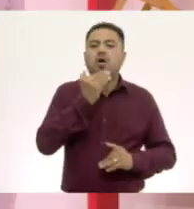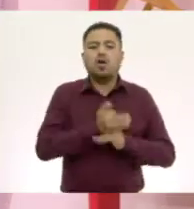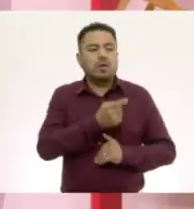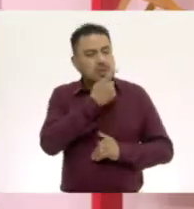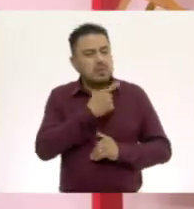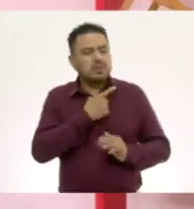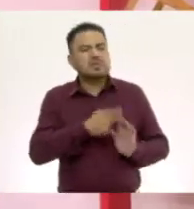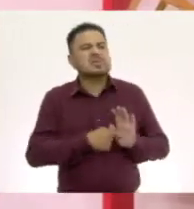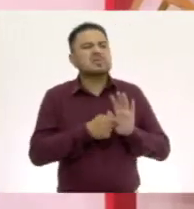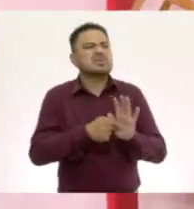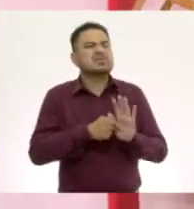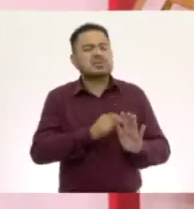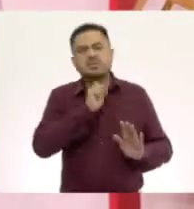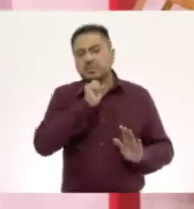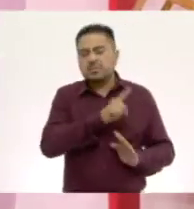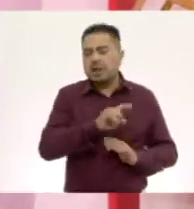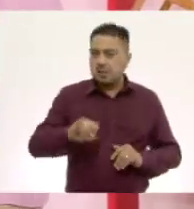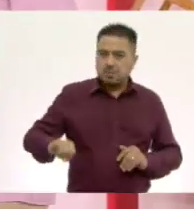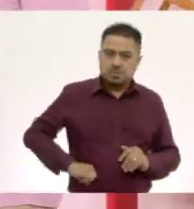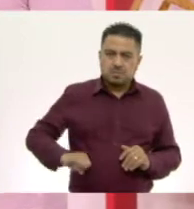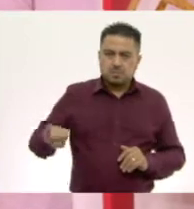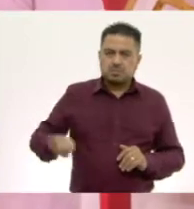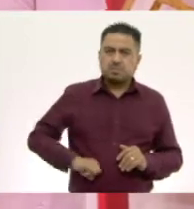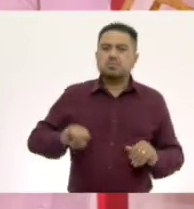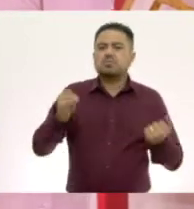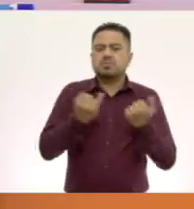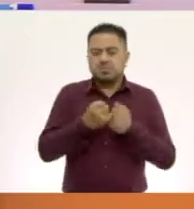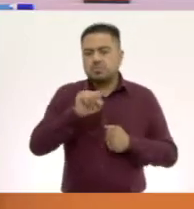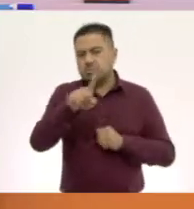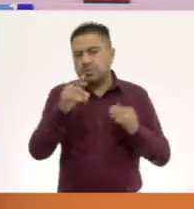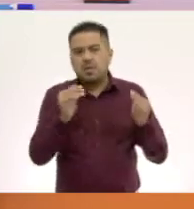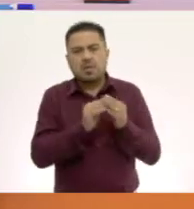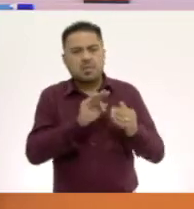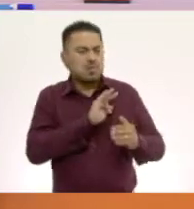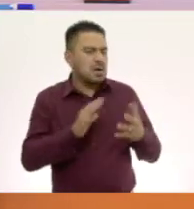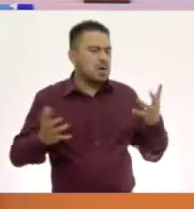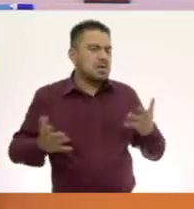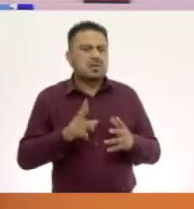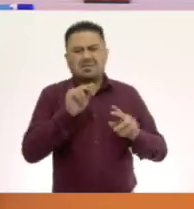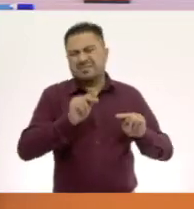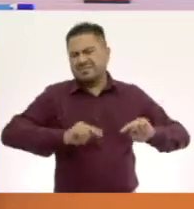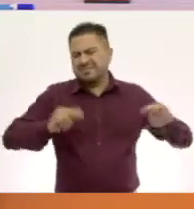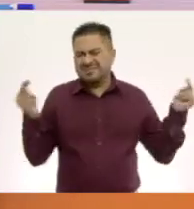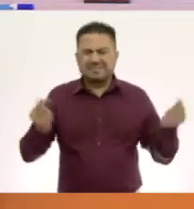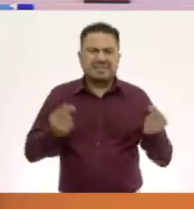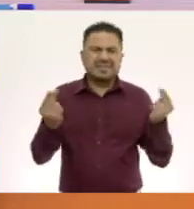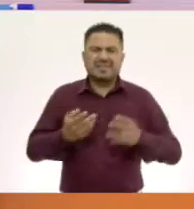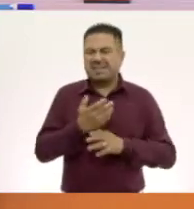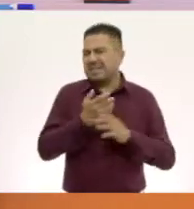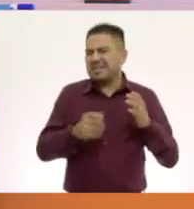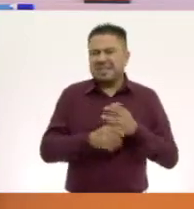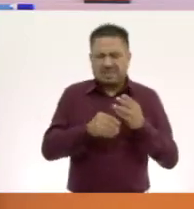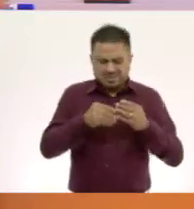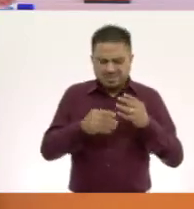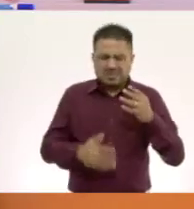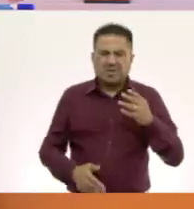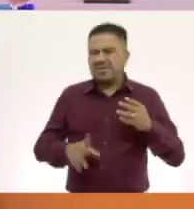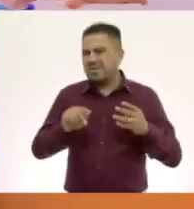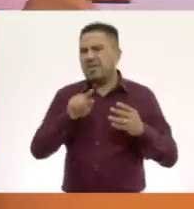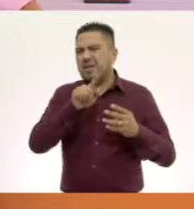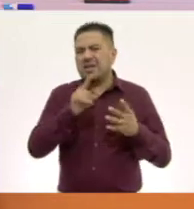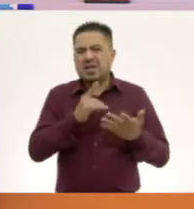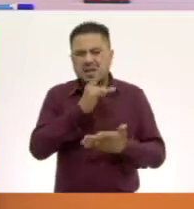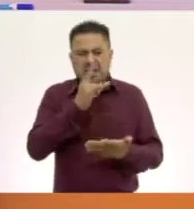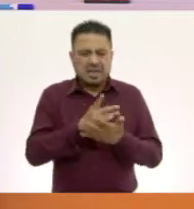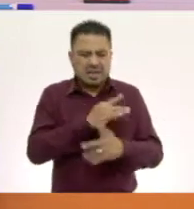a demostrar algo también interesante. Tú también en casa lo puedes hacer. No necesitas tener tantos objetos. Con lo que tienes